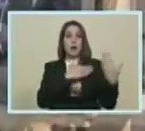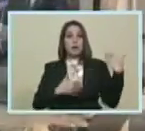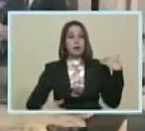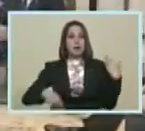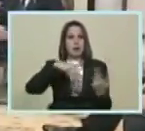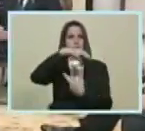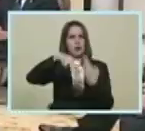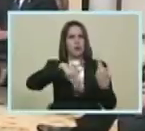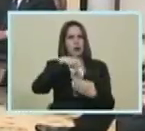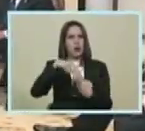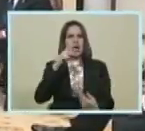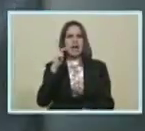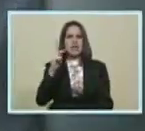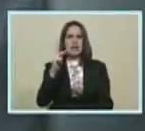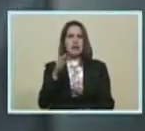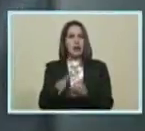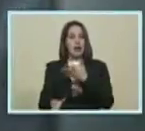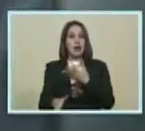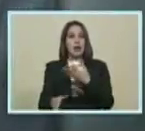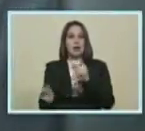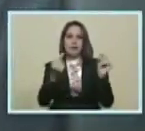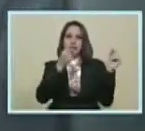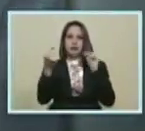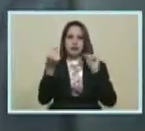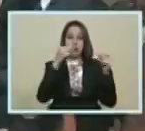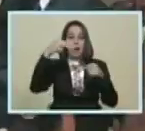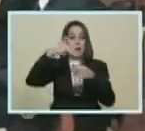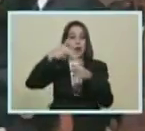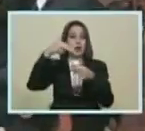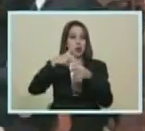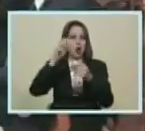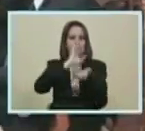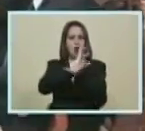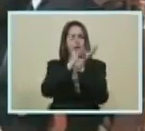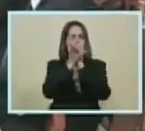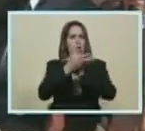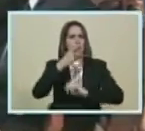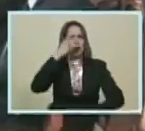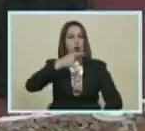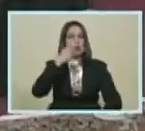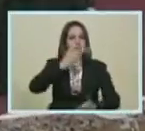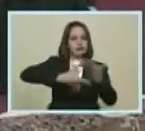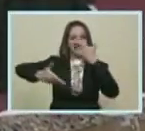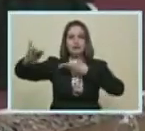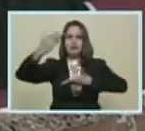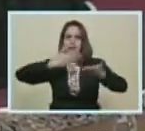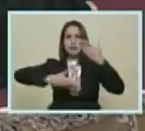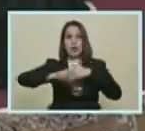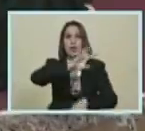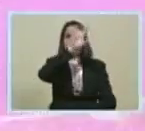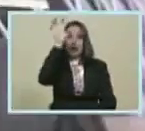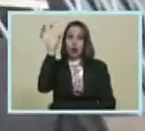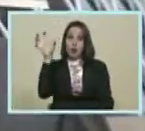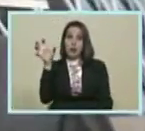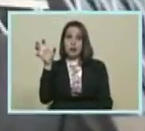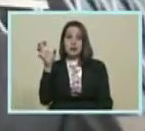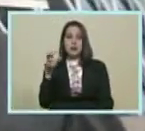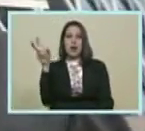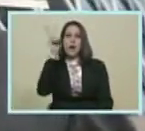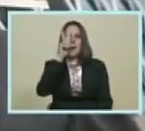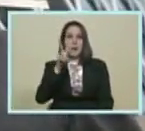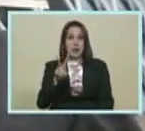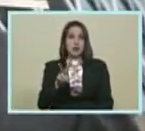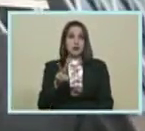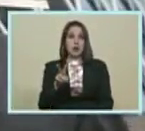De la República De Kazajistán Donde debatieron Temas como Petróleo Geopolítica Y cooperación Entre los países Venezuela